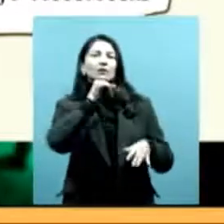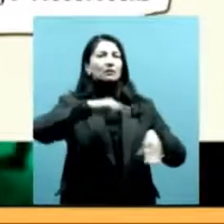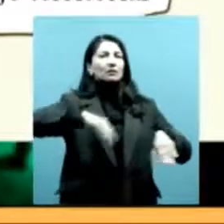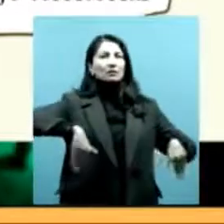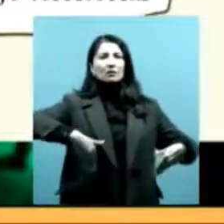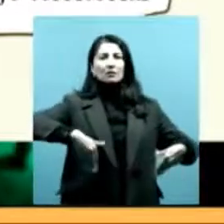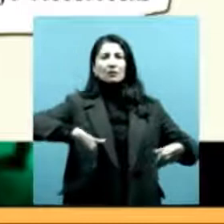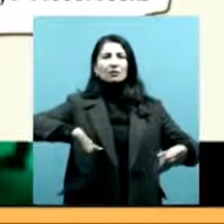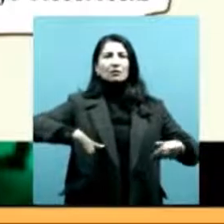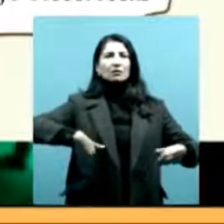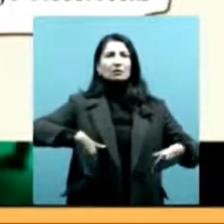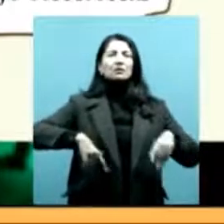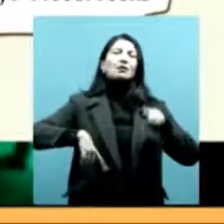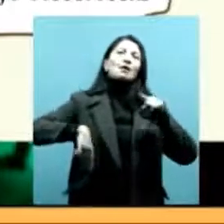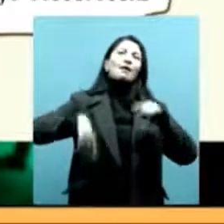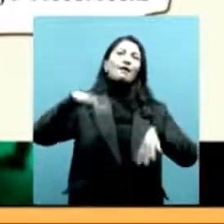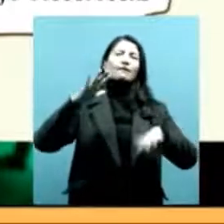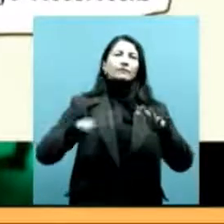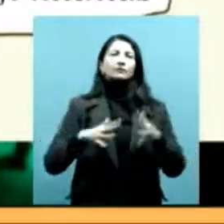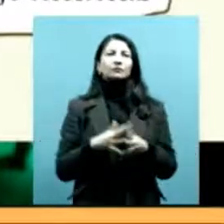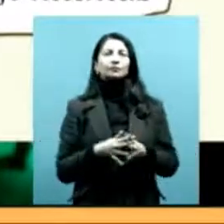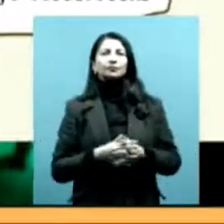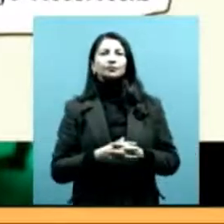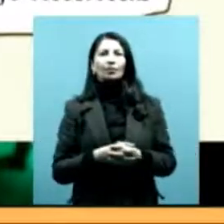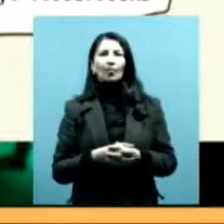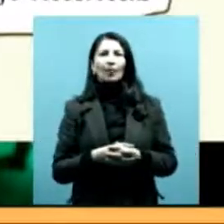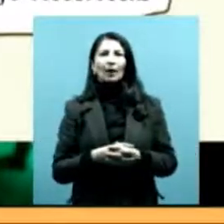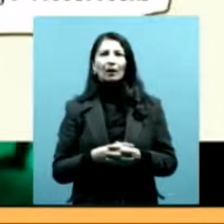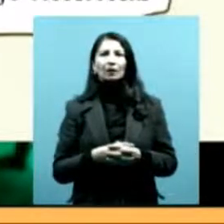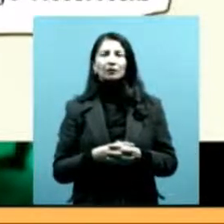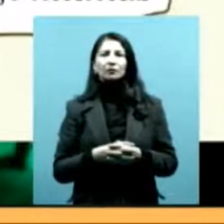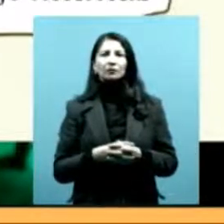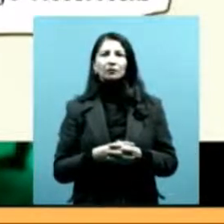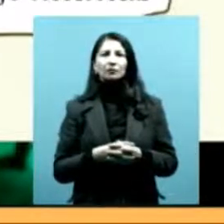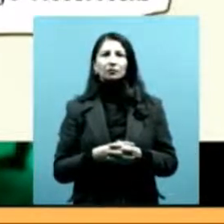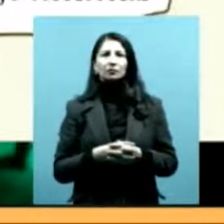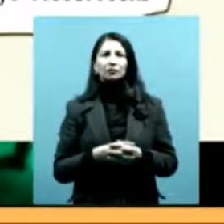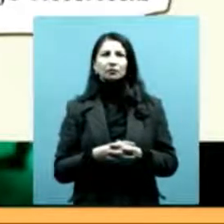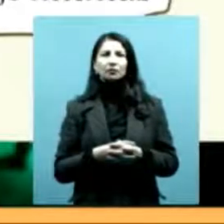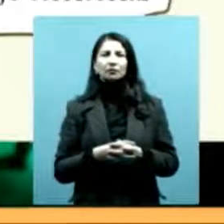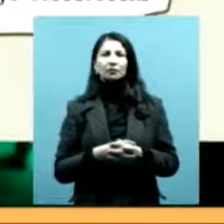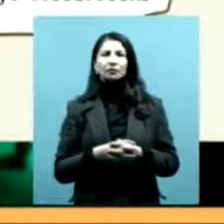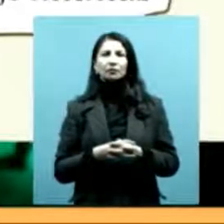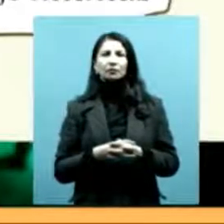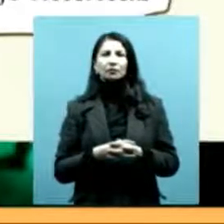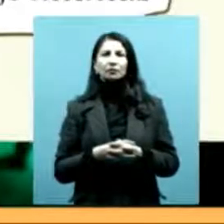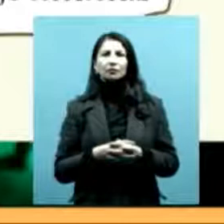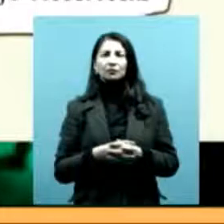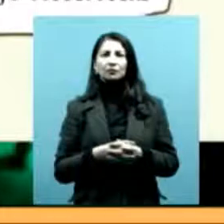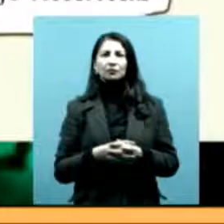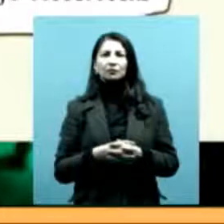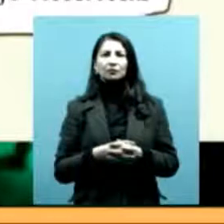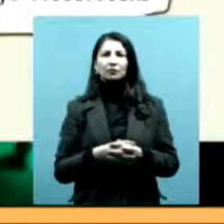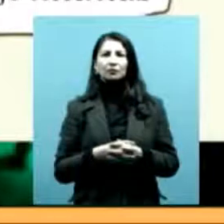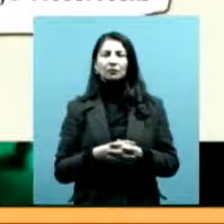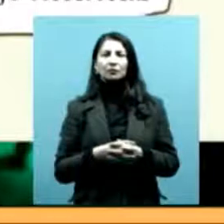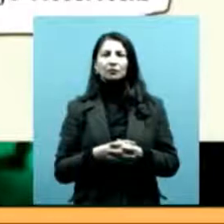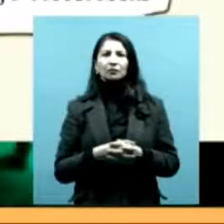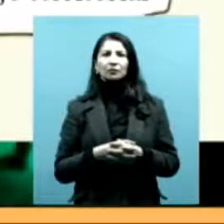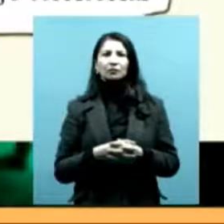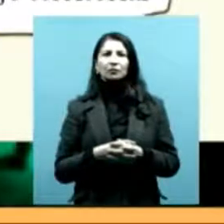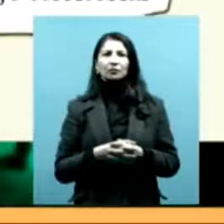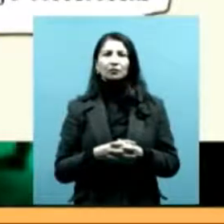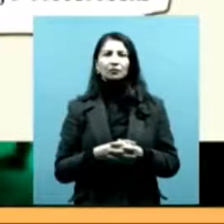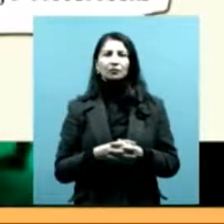política de negación de lo indígena. Por otro lado, poner en valor la oralidad. Buscar otras materialidades que no solo son los